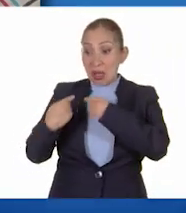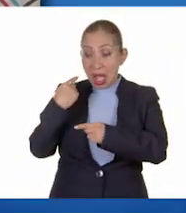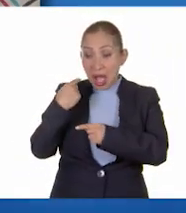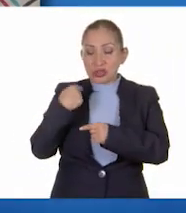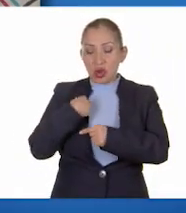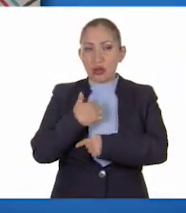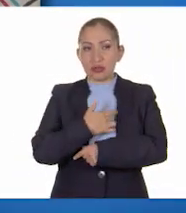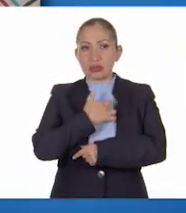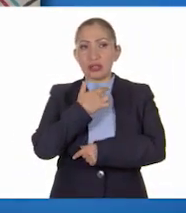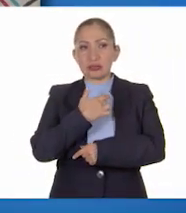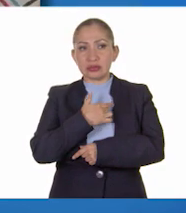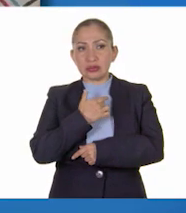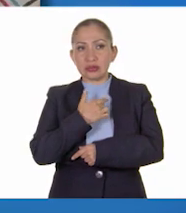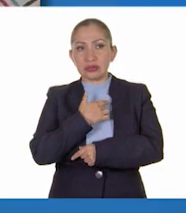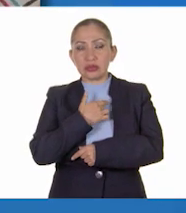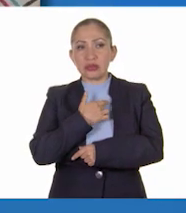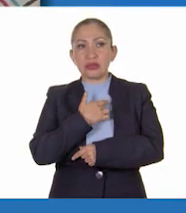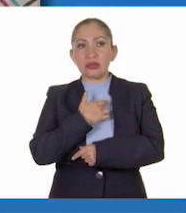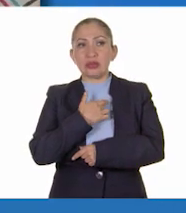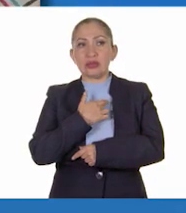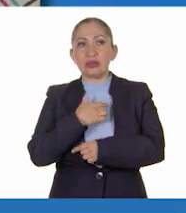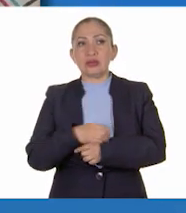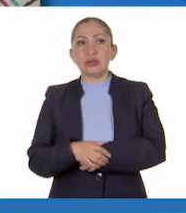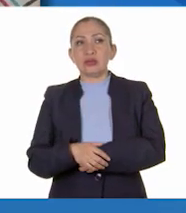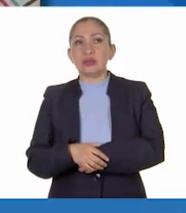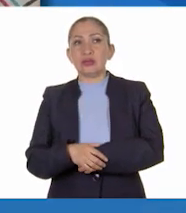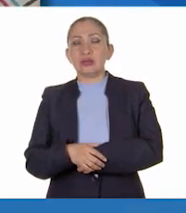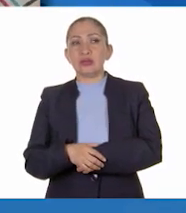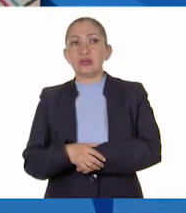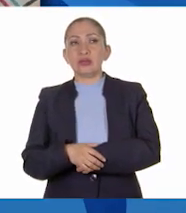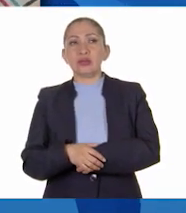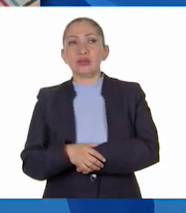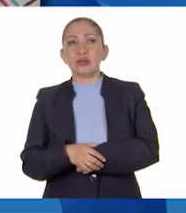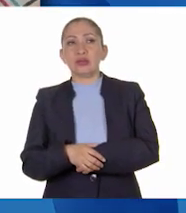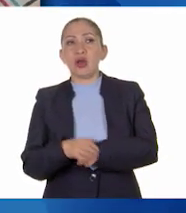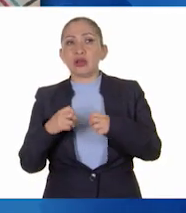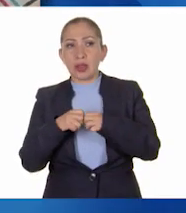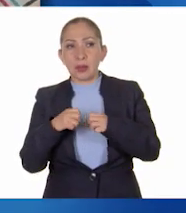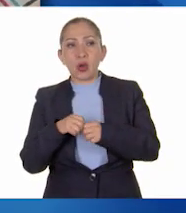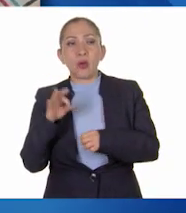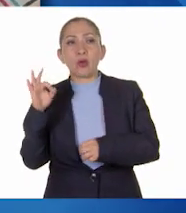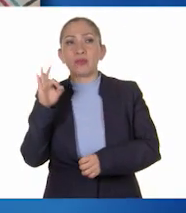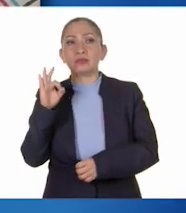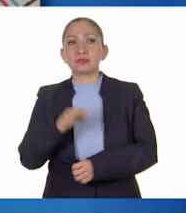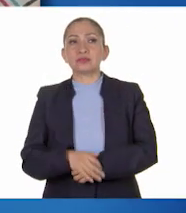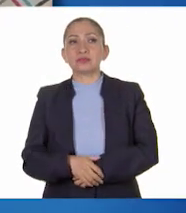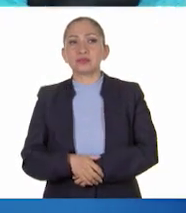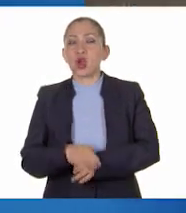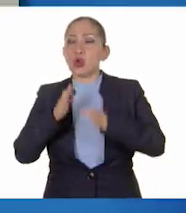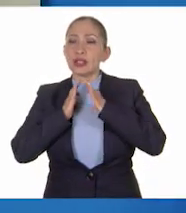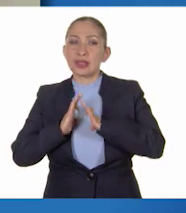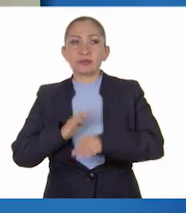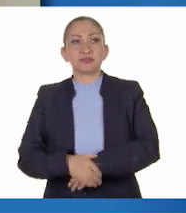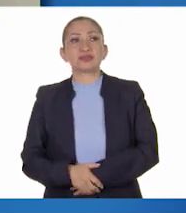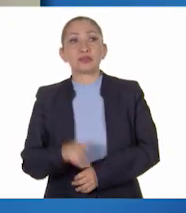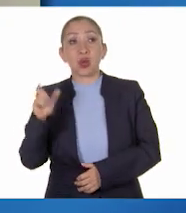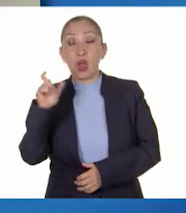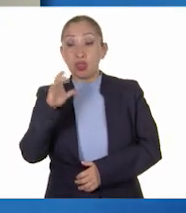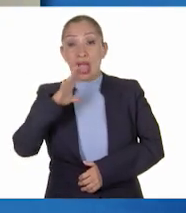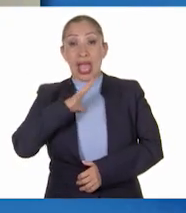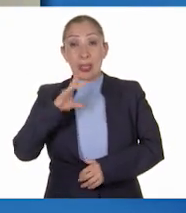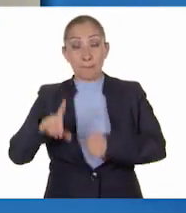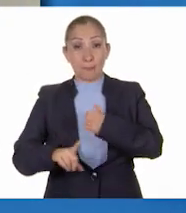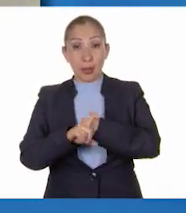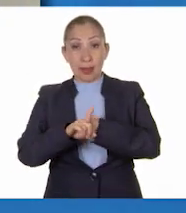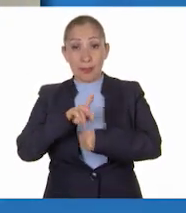sentiría nervioso o también tranquilo. Cuando hay un